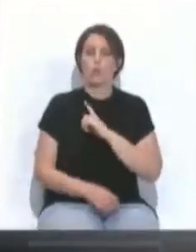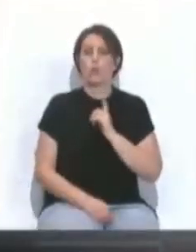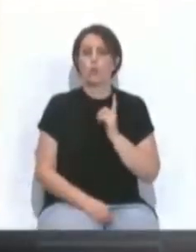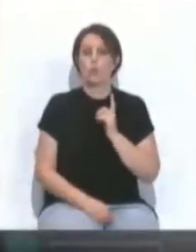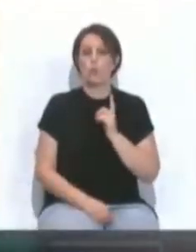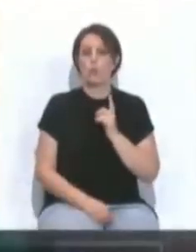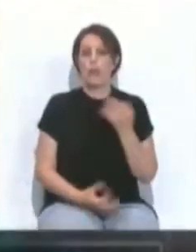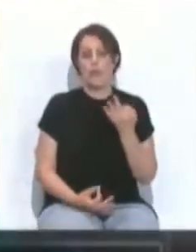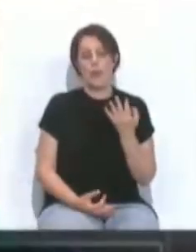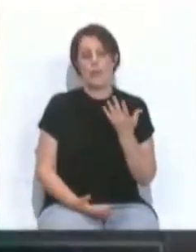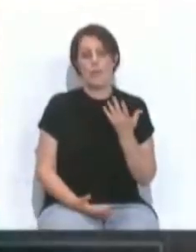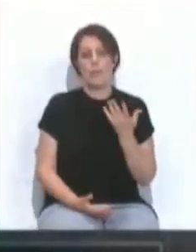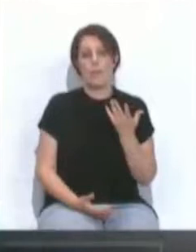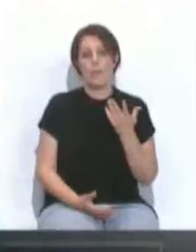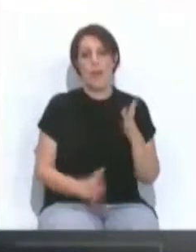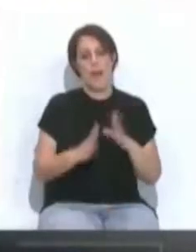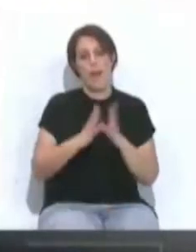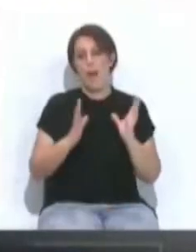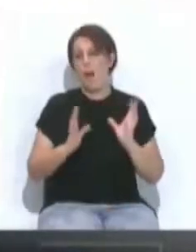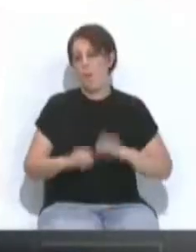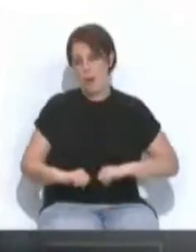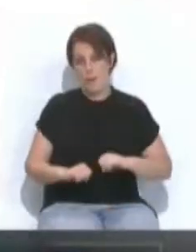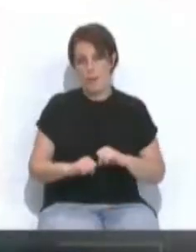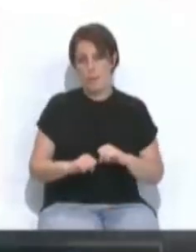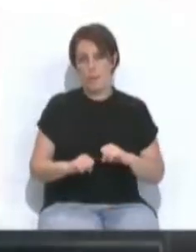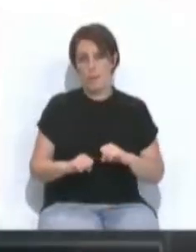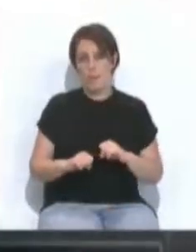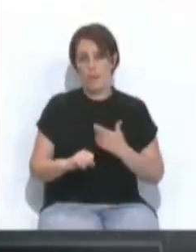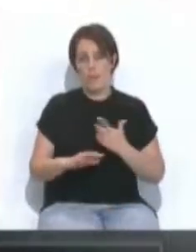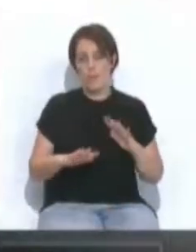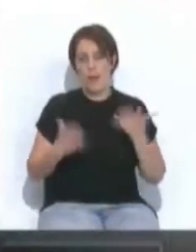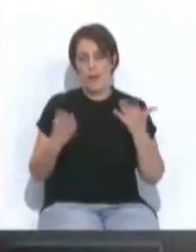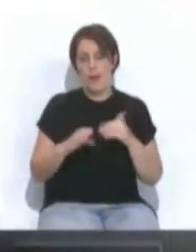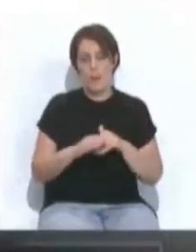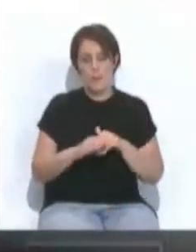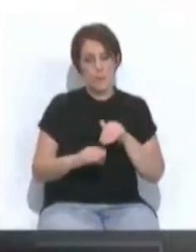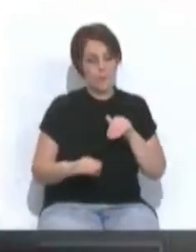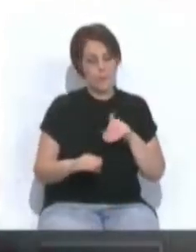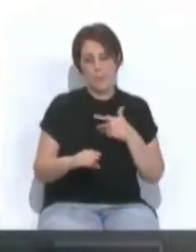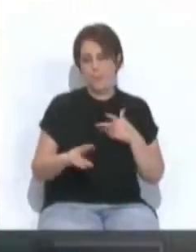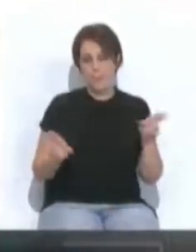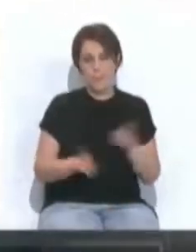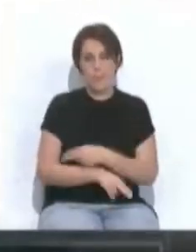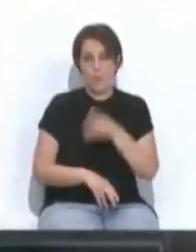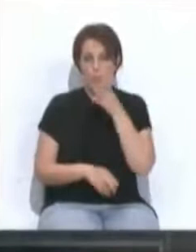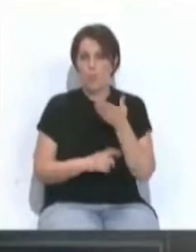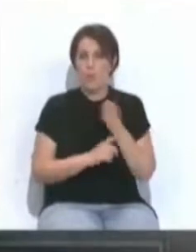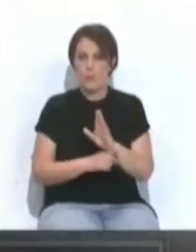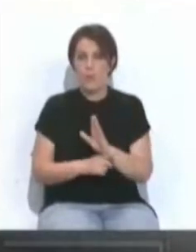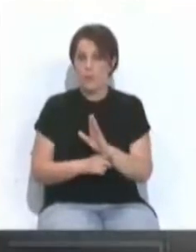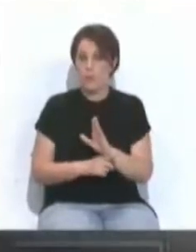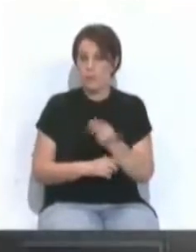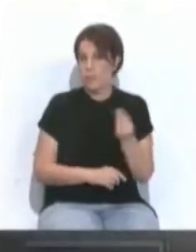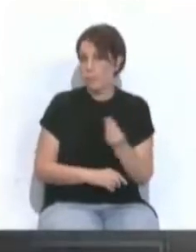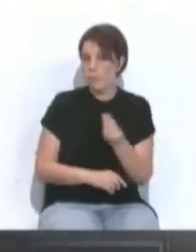que llegar a un acuerdo y desconvocar la huelga porque la propuesta era una buena